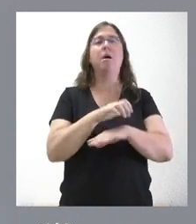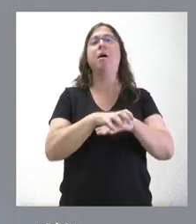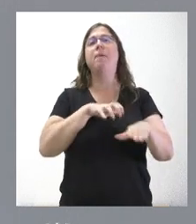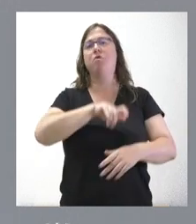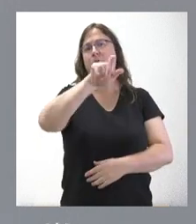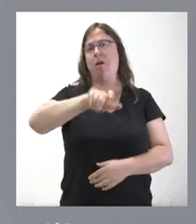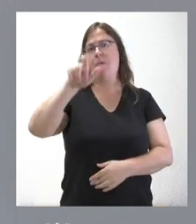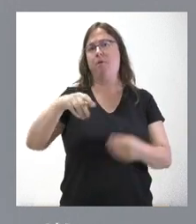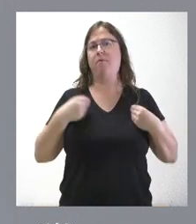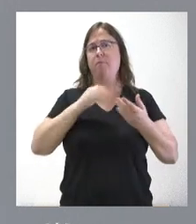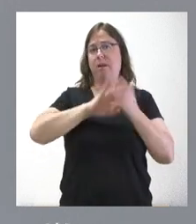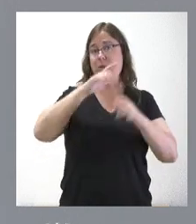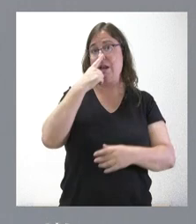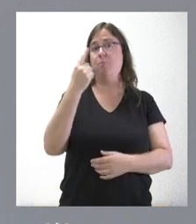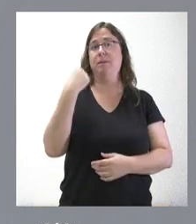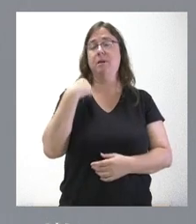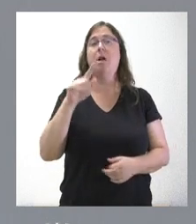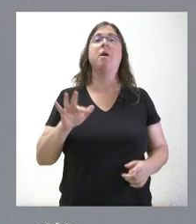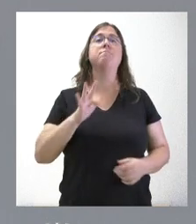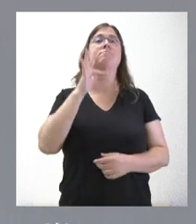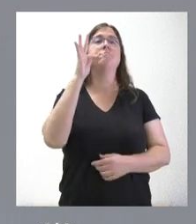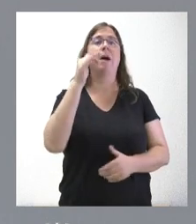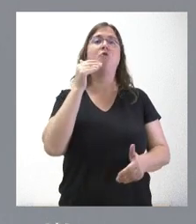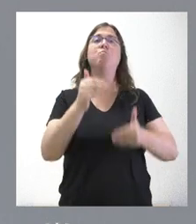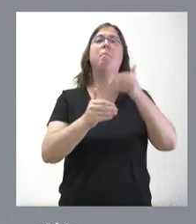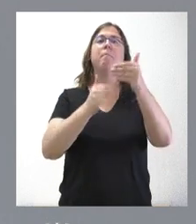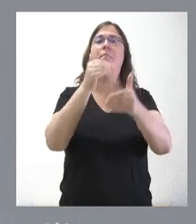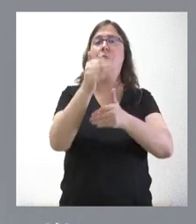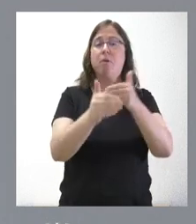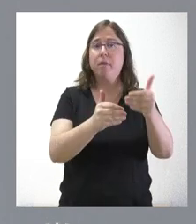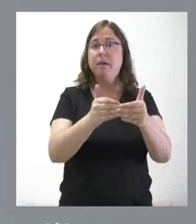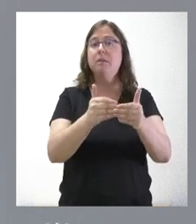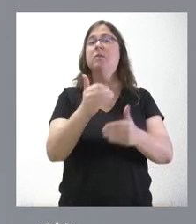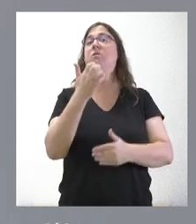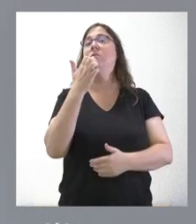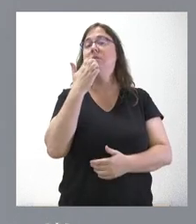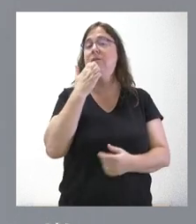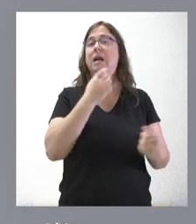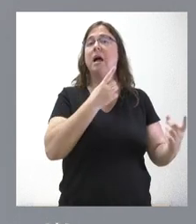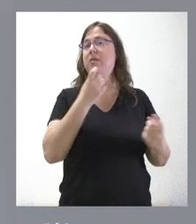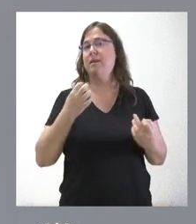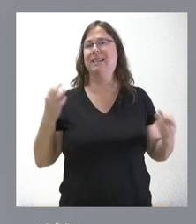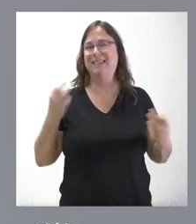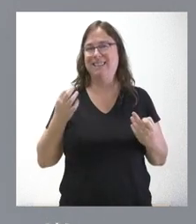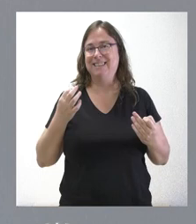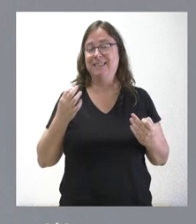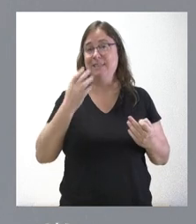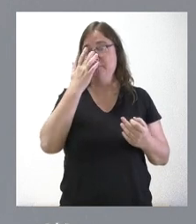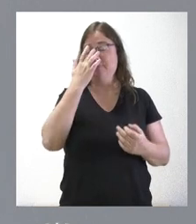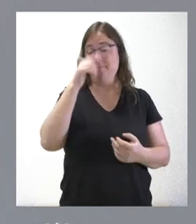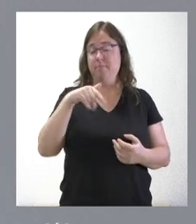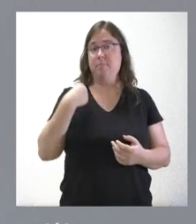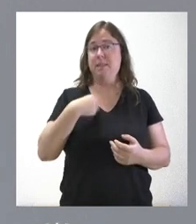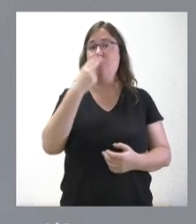personas de Castilla y León el año pasado. Y que, además, estos procesos electorales, si acaso, lo que viene es a reafirmar que ese compromiso